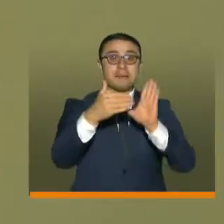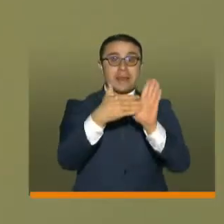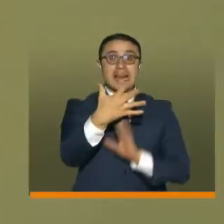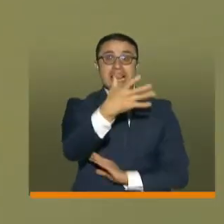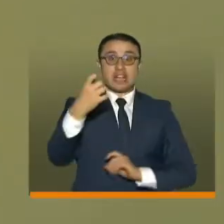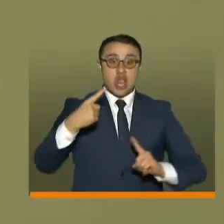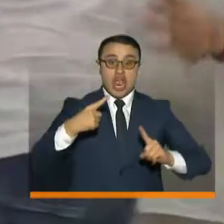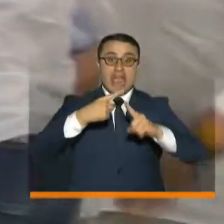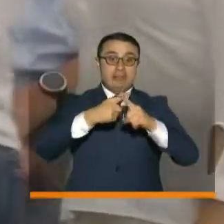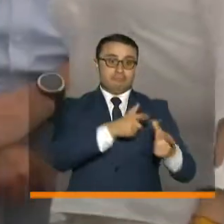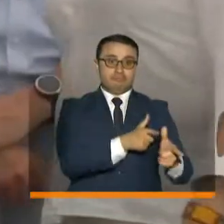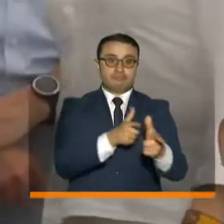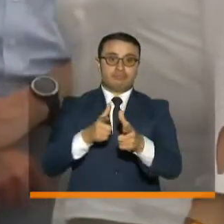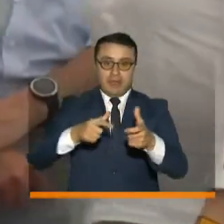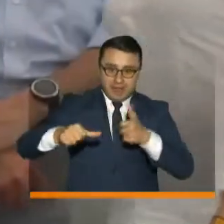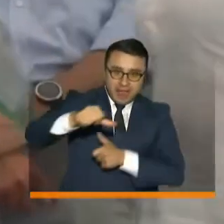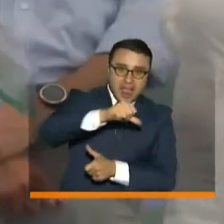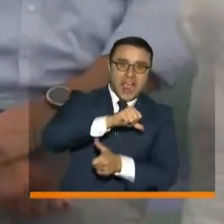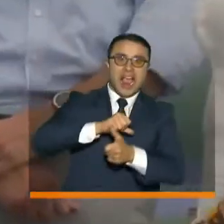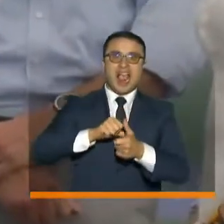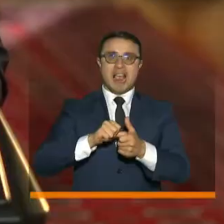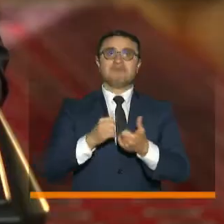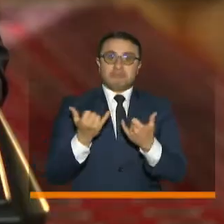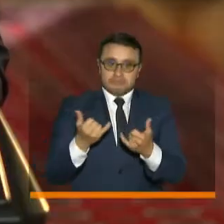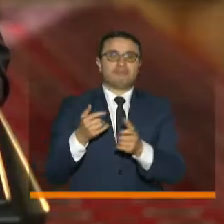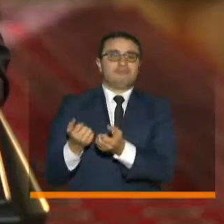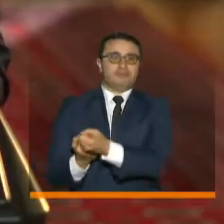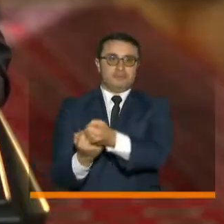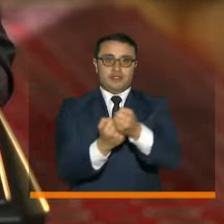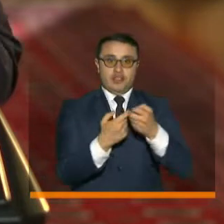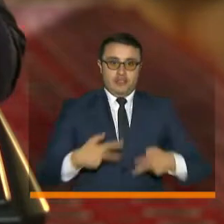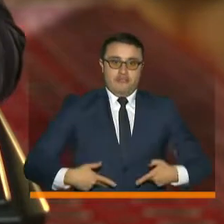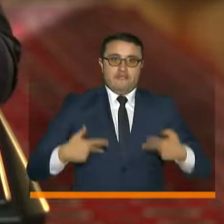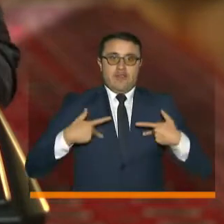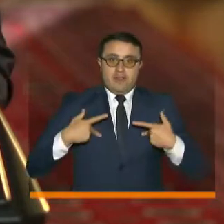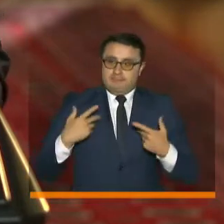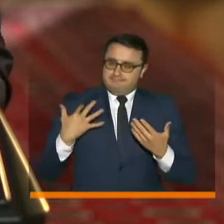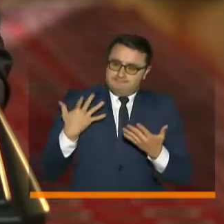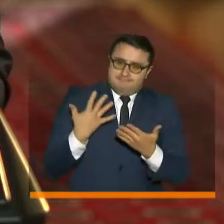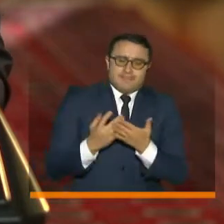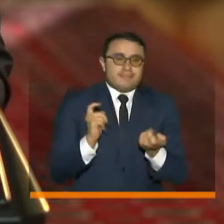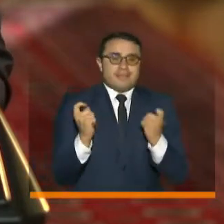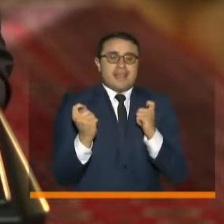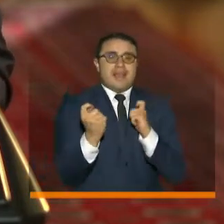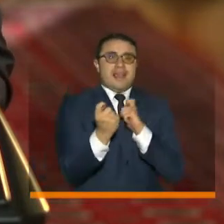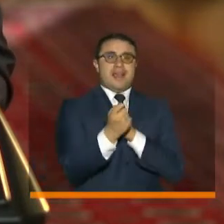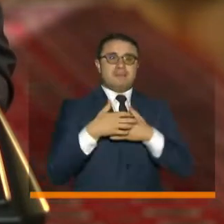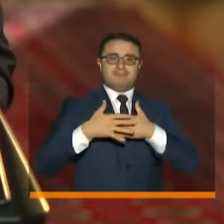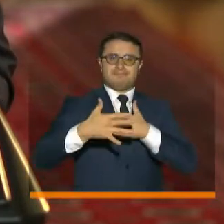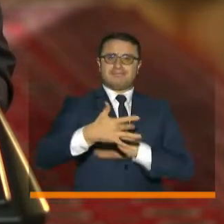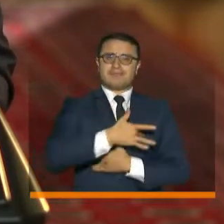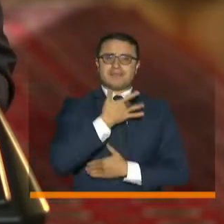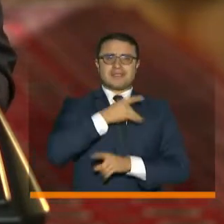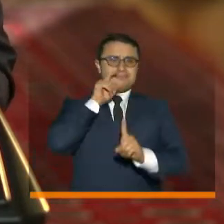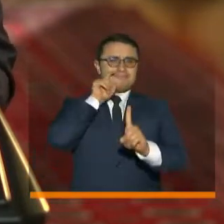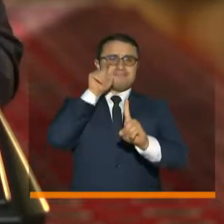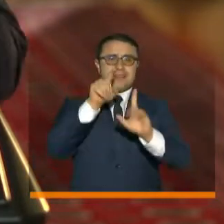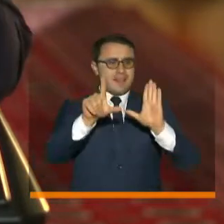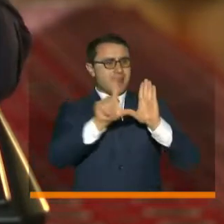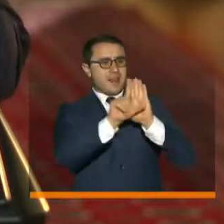excombatientes y además cambiando sus vidas, pero cambiándolas con un sentido de propósito legal,